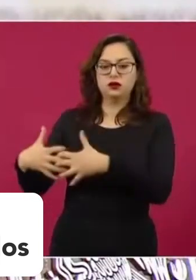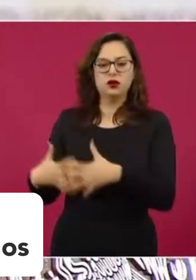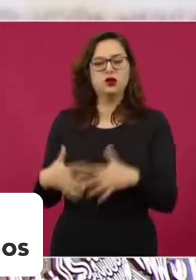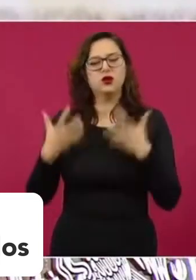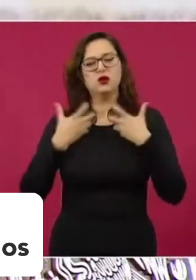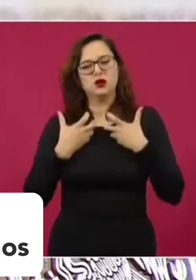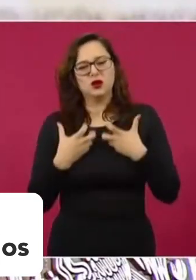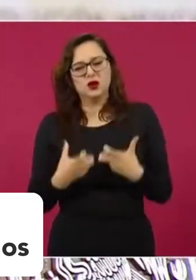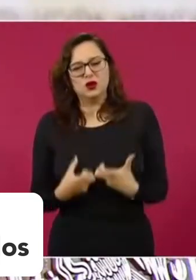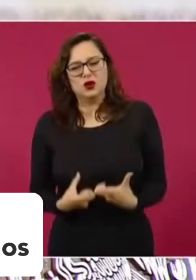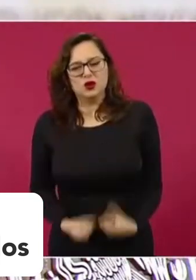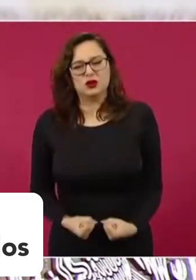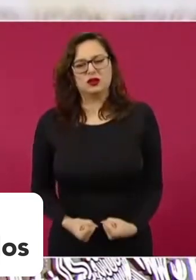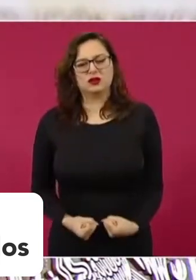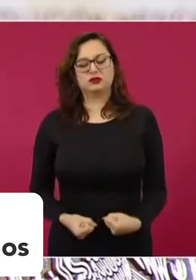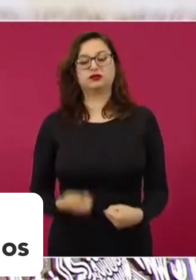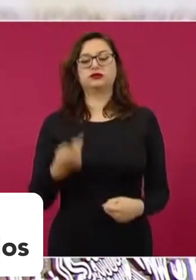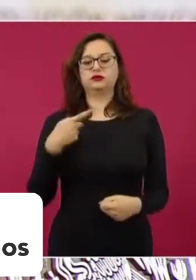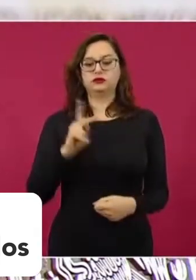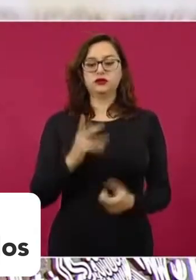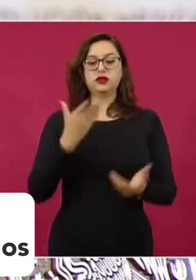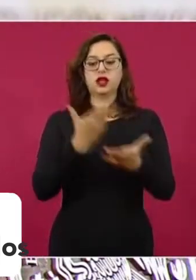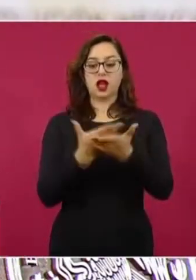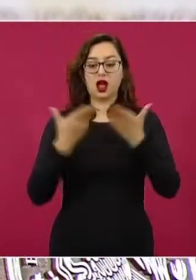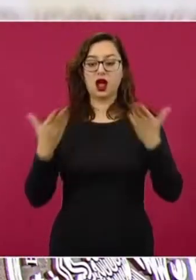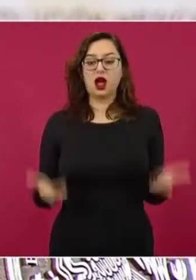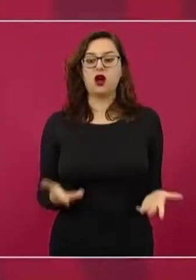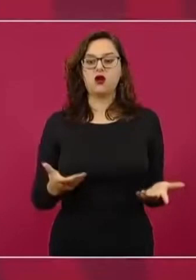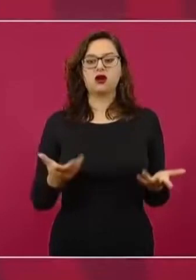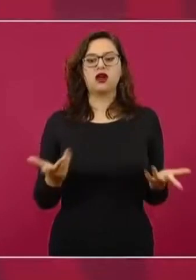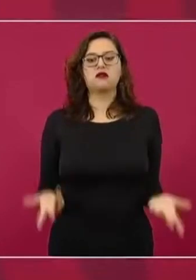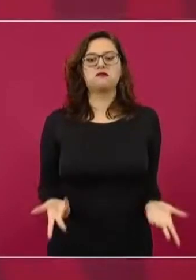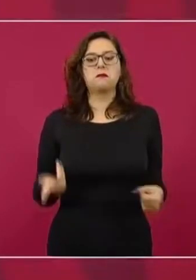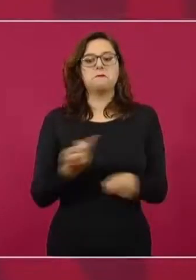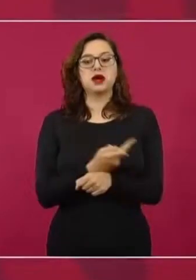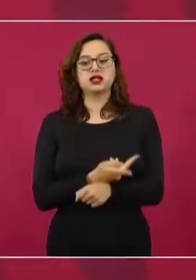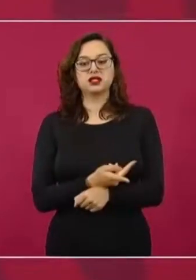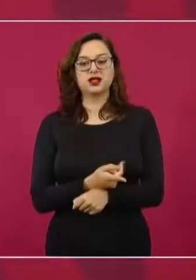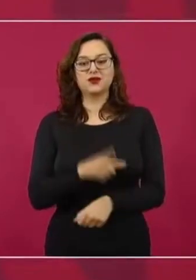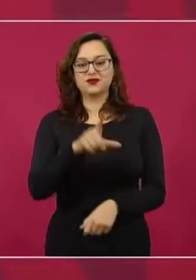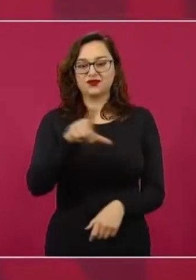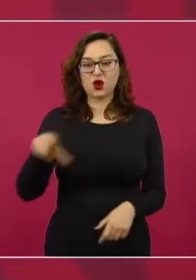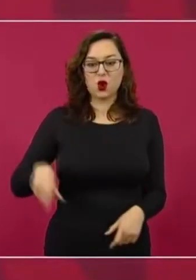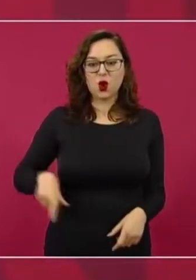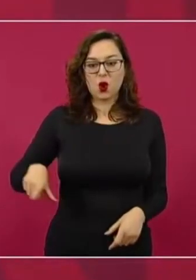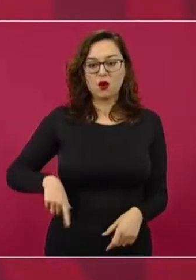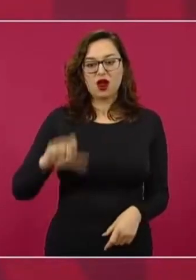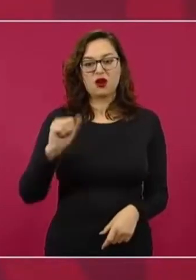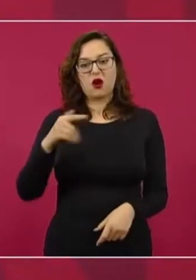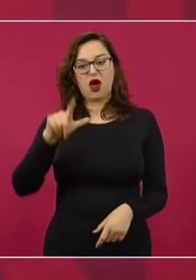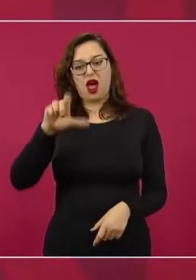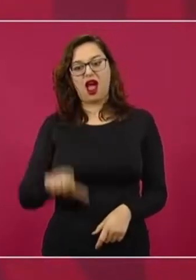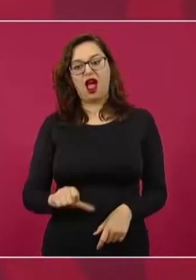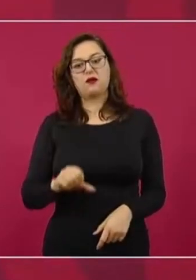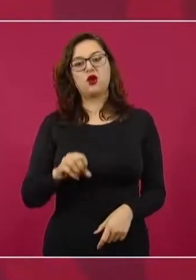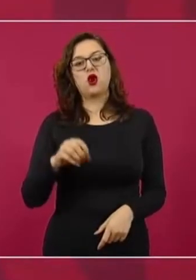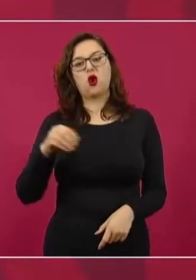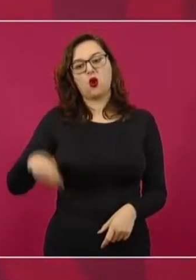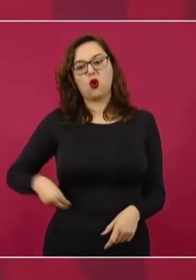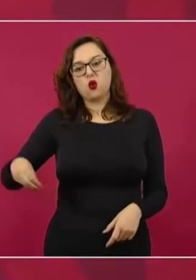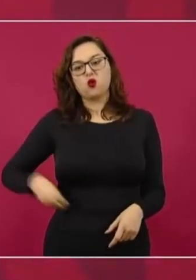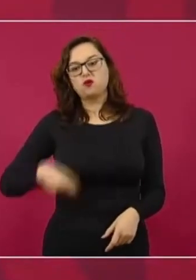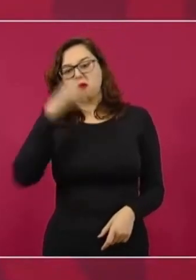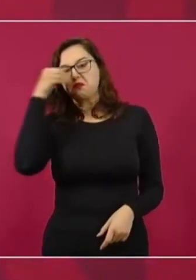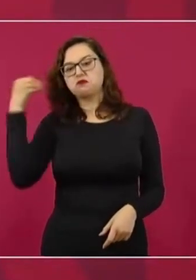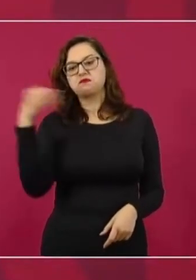pero ahorita en la actualidad todos culpan a nuestro gobierno actual y no es cierto. Todas las carencias que hay